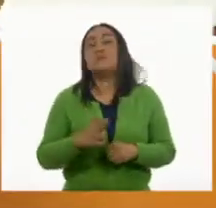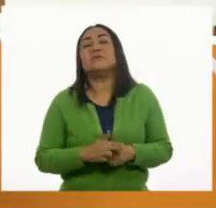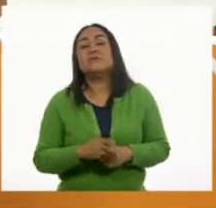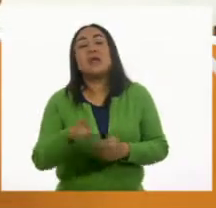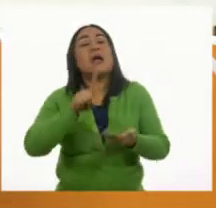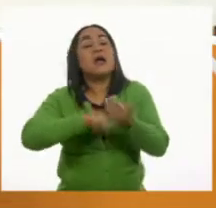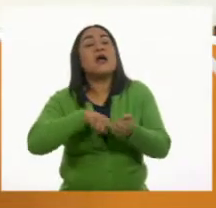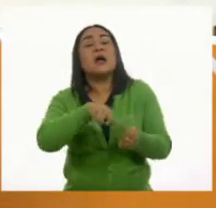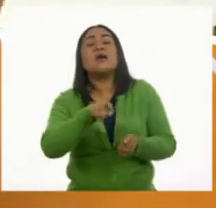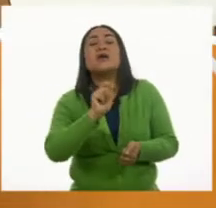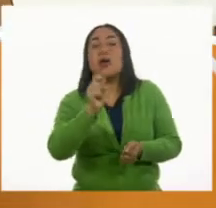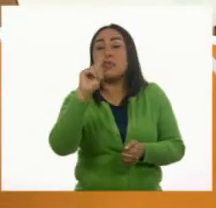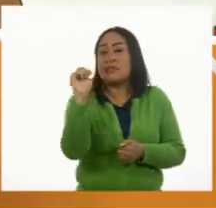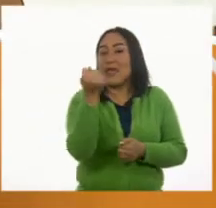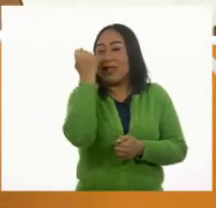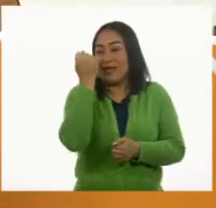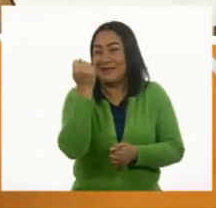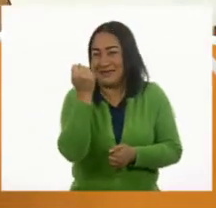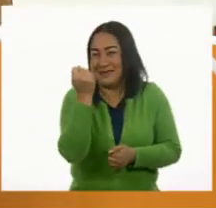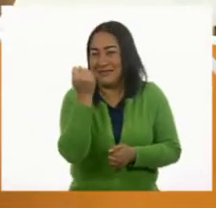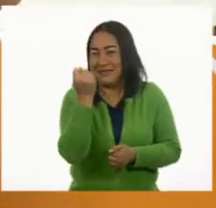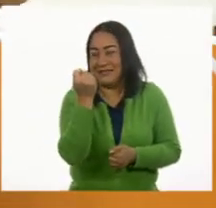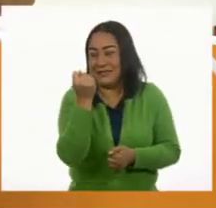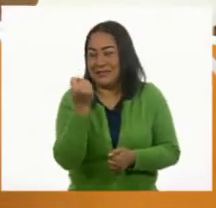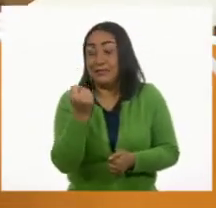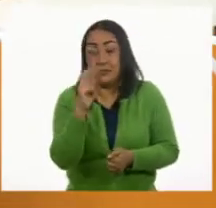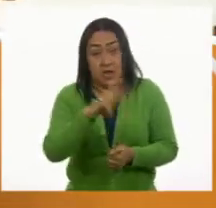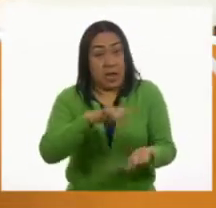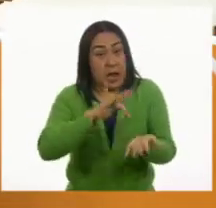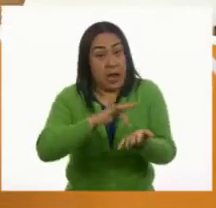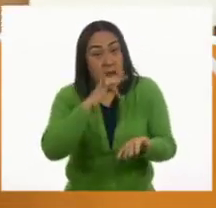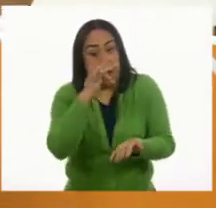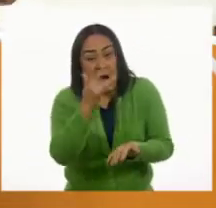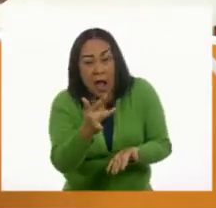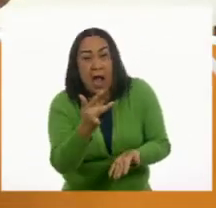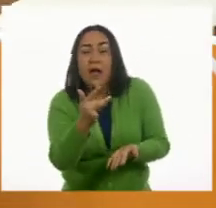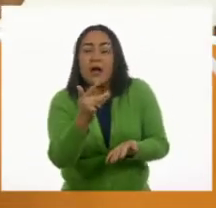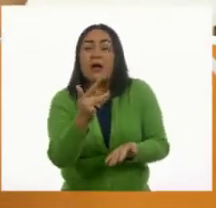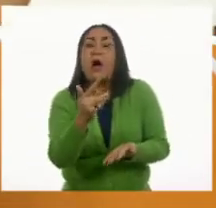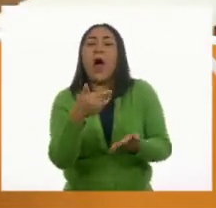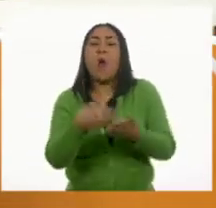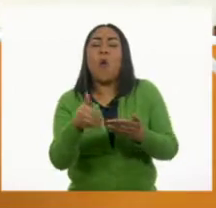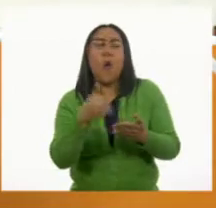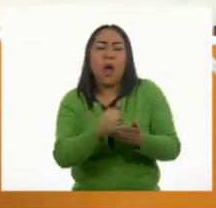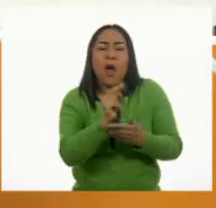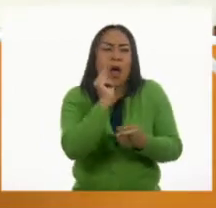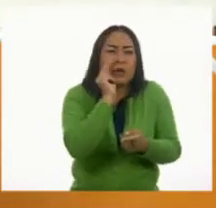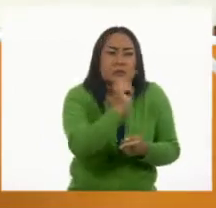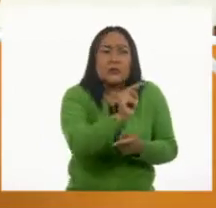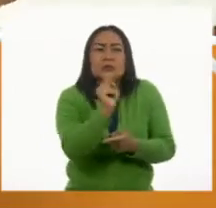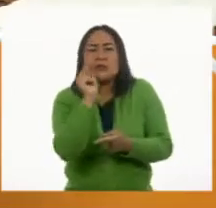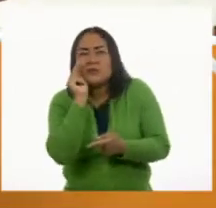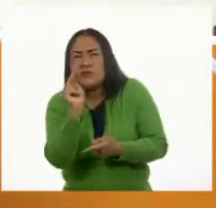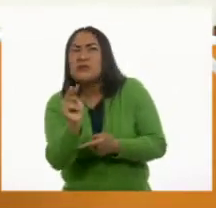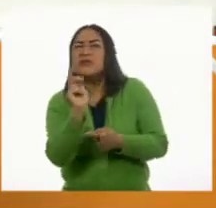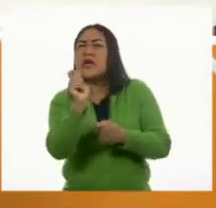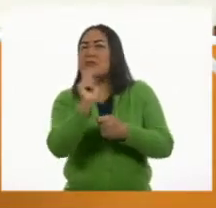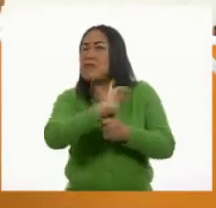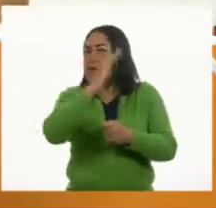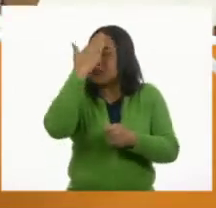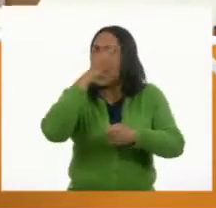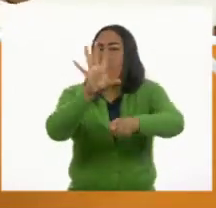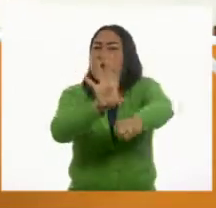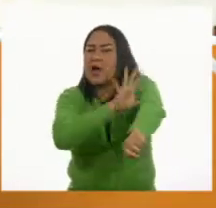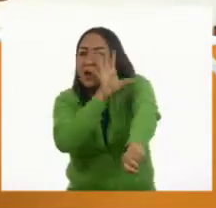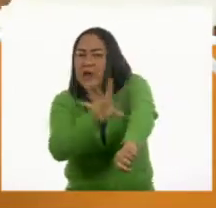la tecnología que podemos usar. Es decir, gracias a los conocimientos que tenemos en electricidad, en